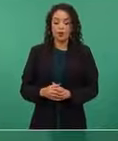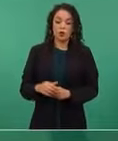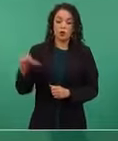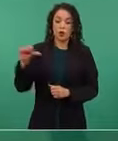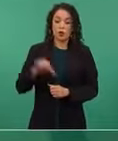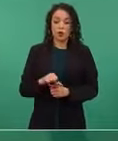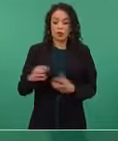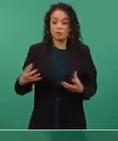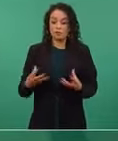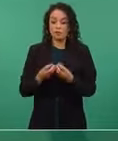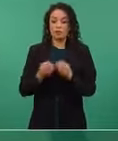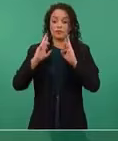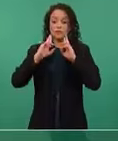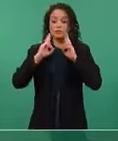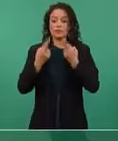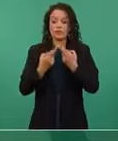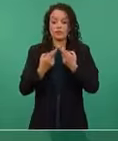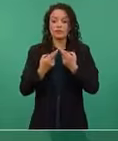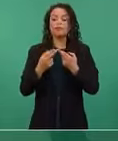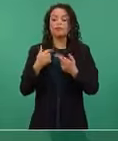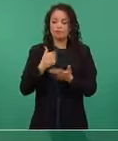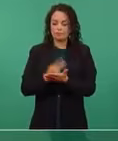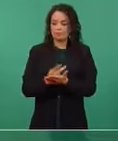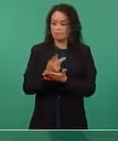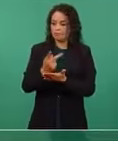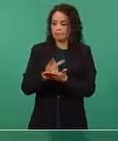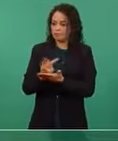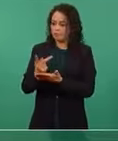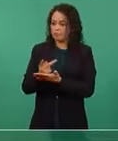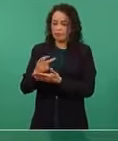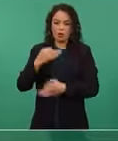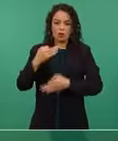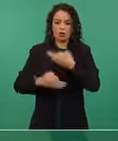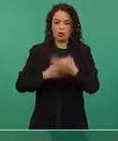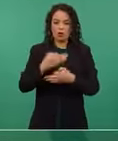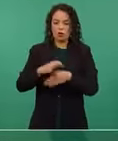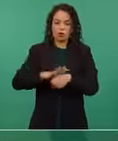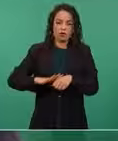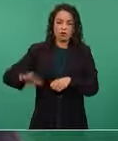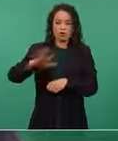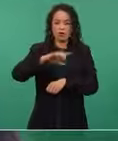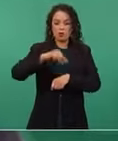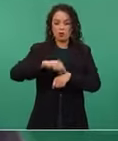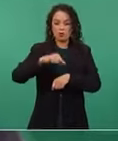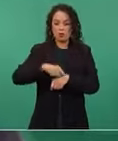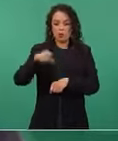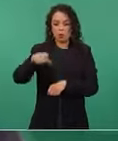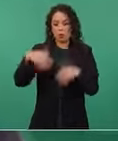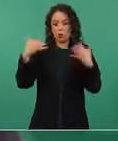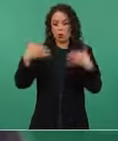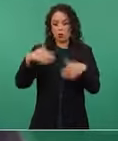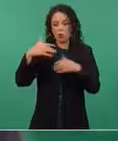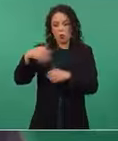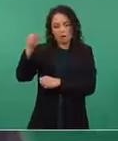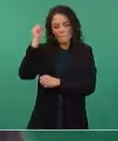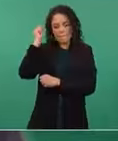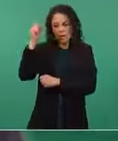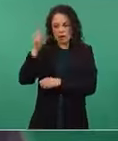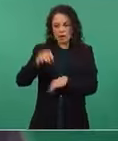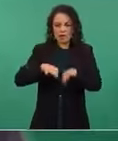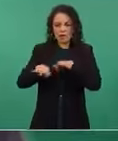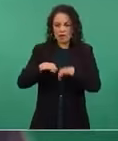reúne con el reconocimiento a todo el personal médico por su destacada labor frente a la pandemia